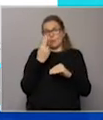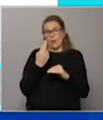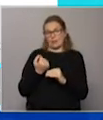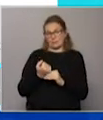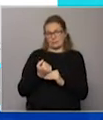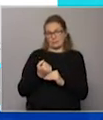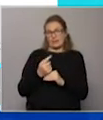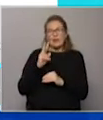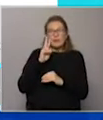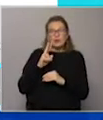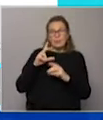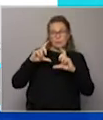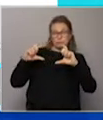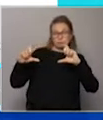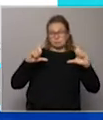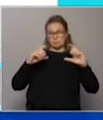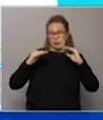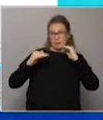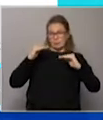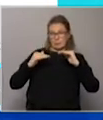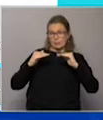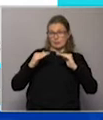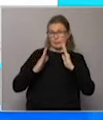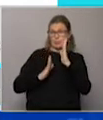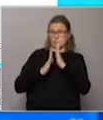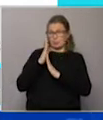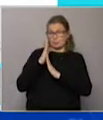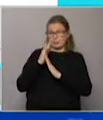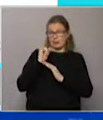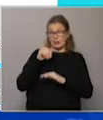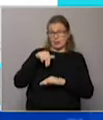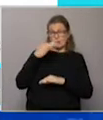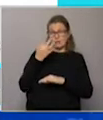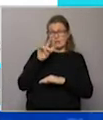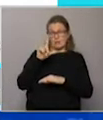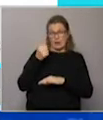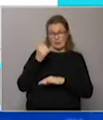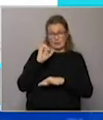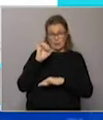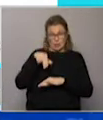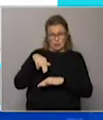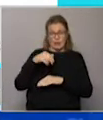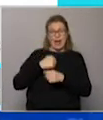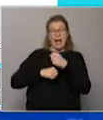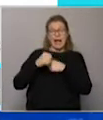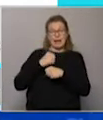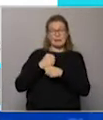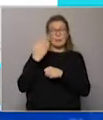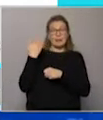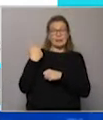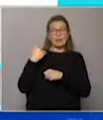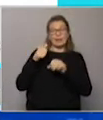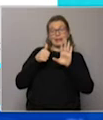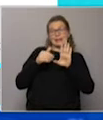parte del concepto de la transflación, que es justamente la inflación elevada. Si vos mirás, Argentina el año pasado tuvo inflaciones que eran de casi el